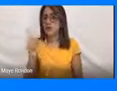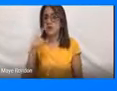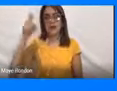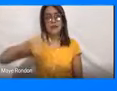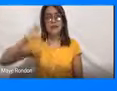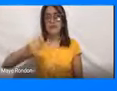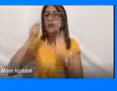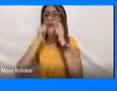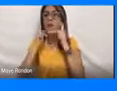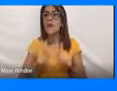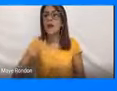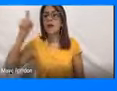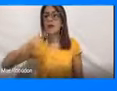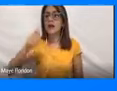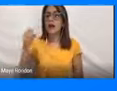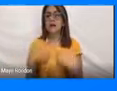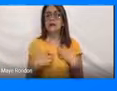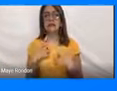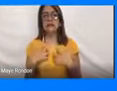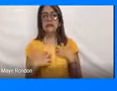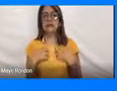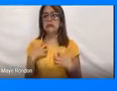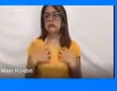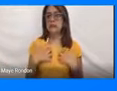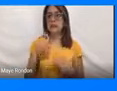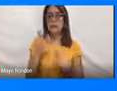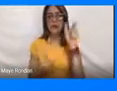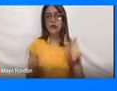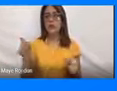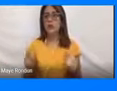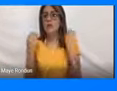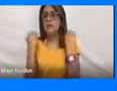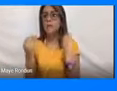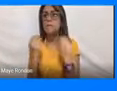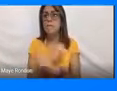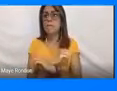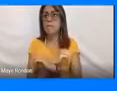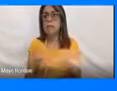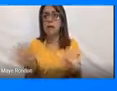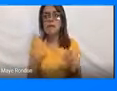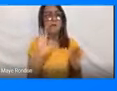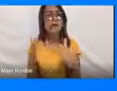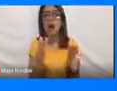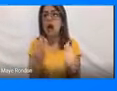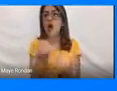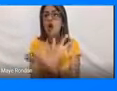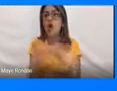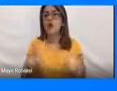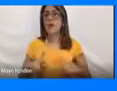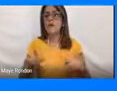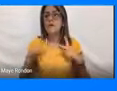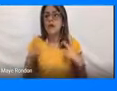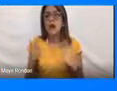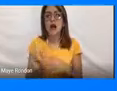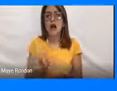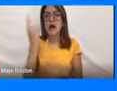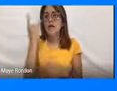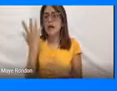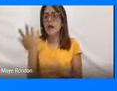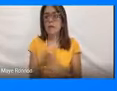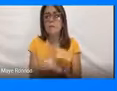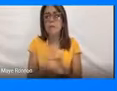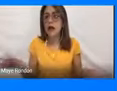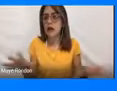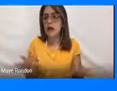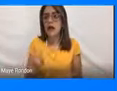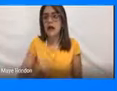relacionada con el temor que tenemos las personas de perder el control en algún aspecto de nuestra vida,